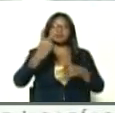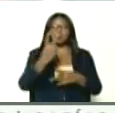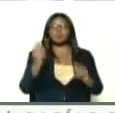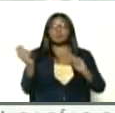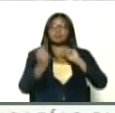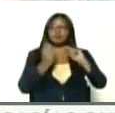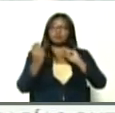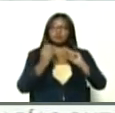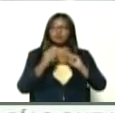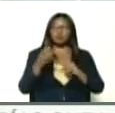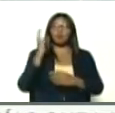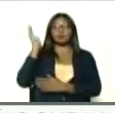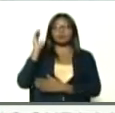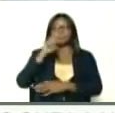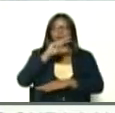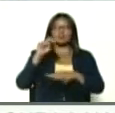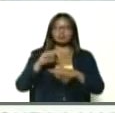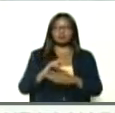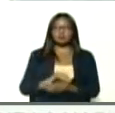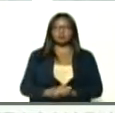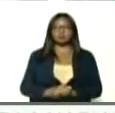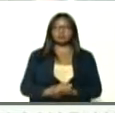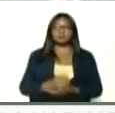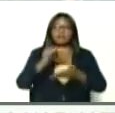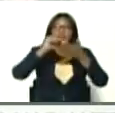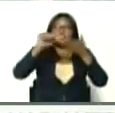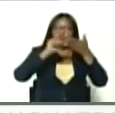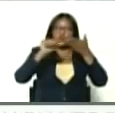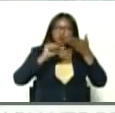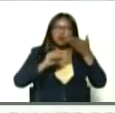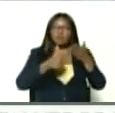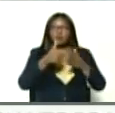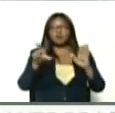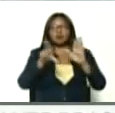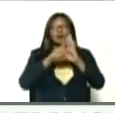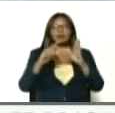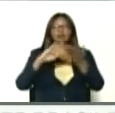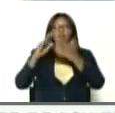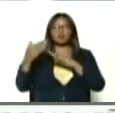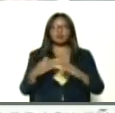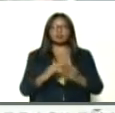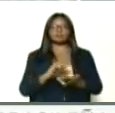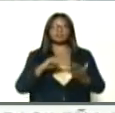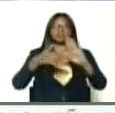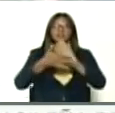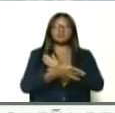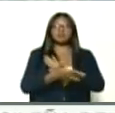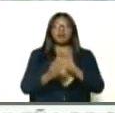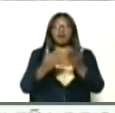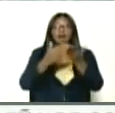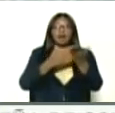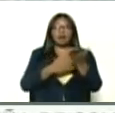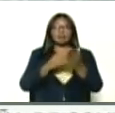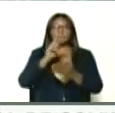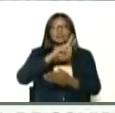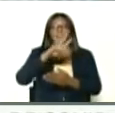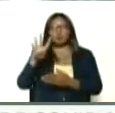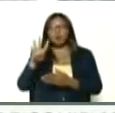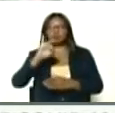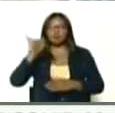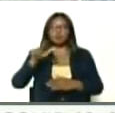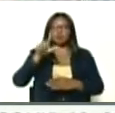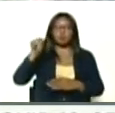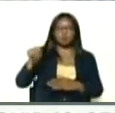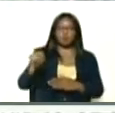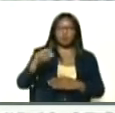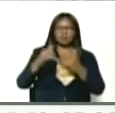en plenaria de la asamblea nacional, artículo por artículo, esta ley de ciudades comunales, es decir, que antes del 24 de junio, a